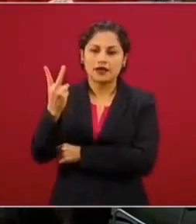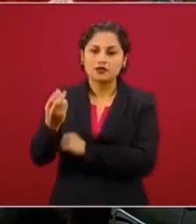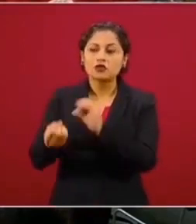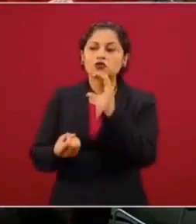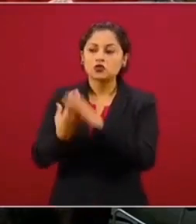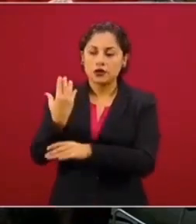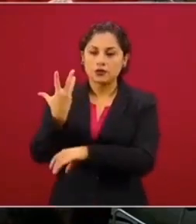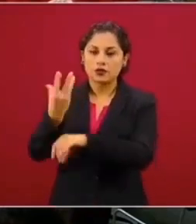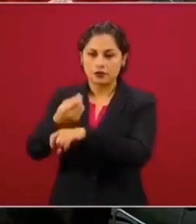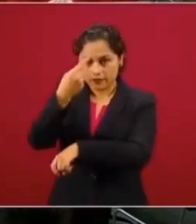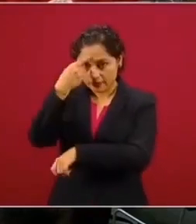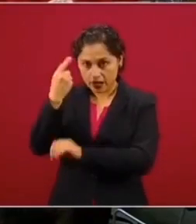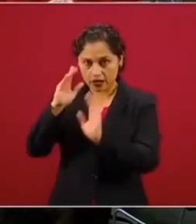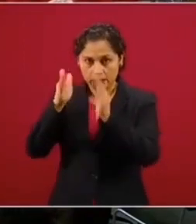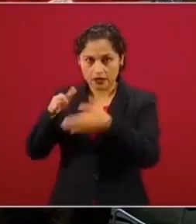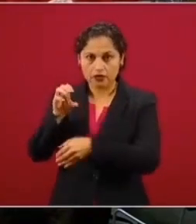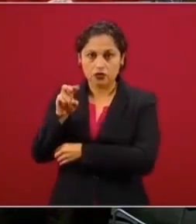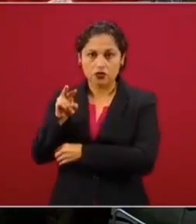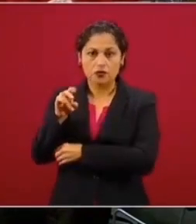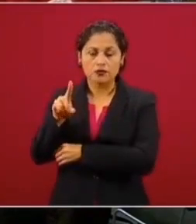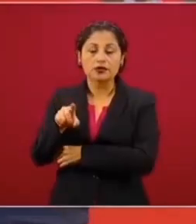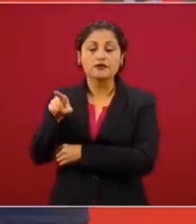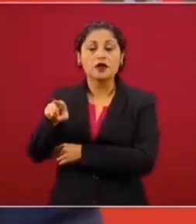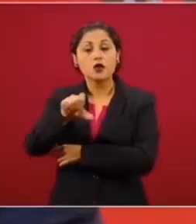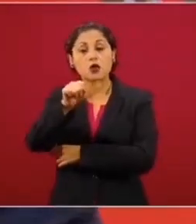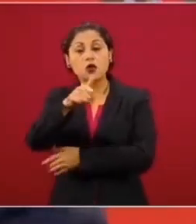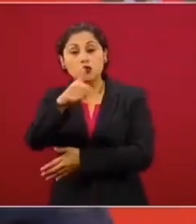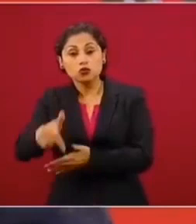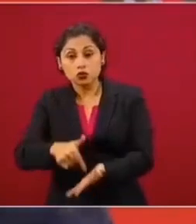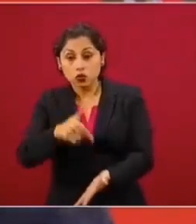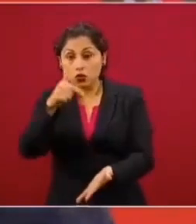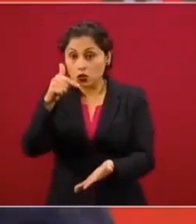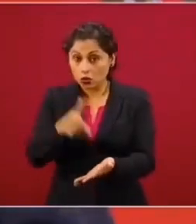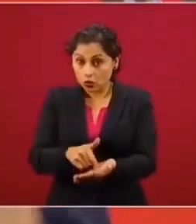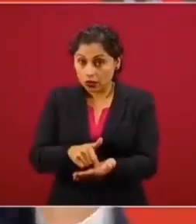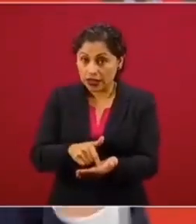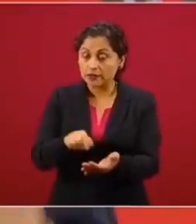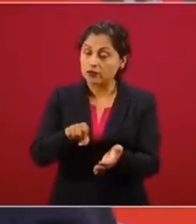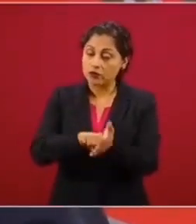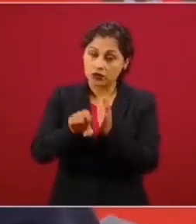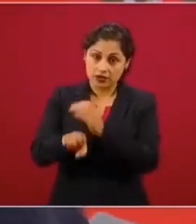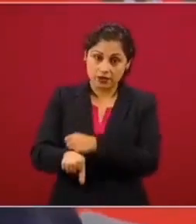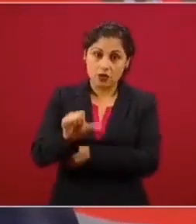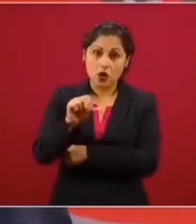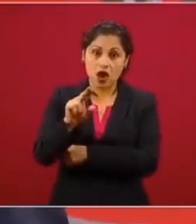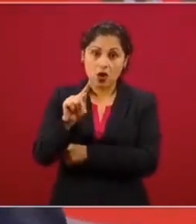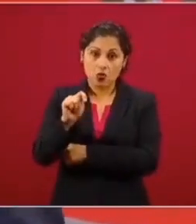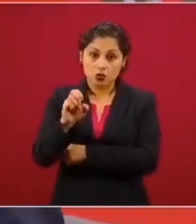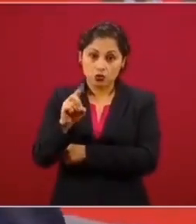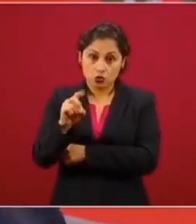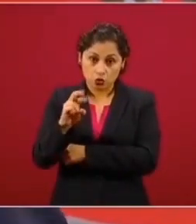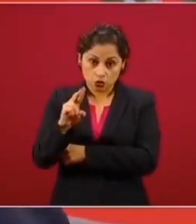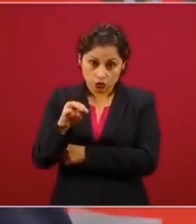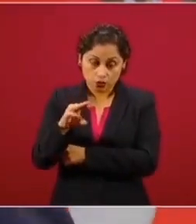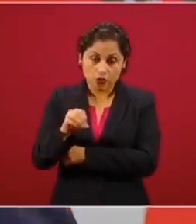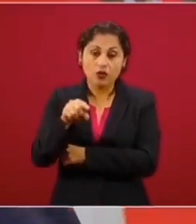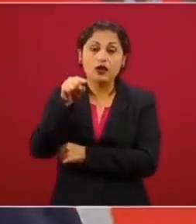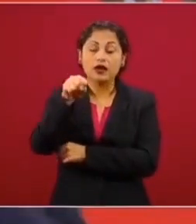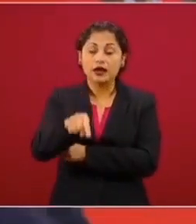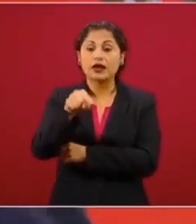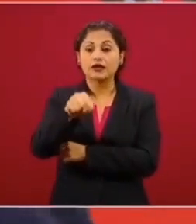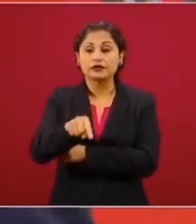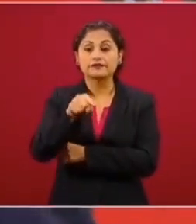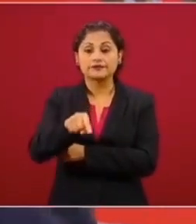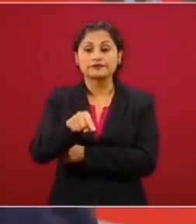nosotros lo consideramos una suerte de casi prehospitalización, es decir, son los casos leves que ha